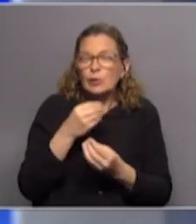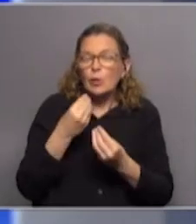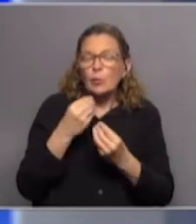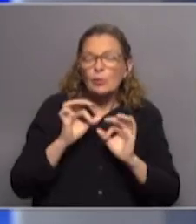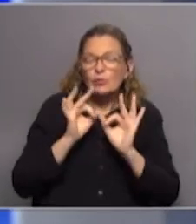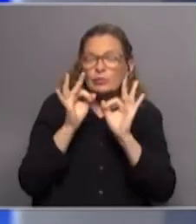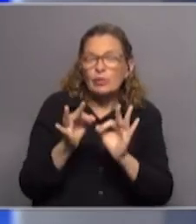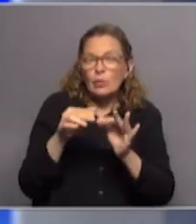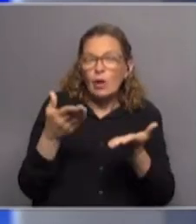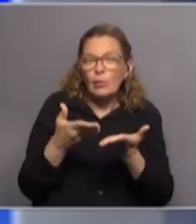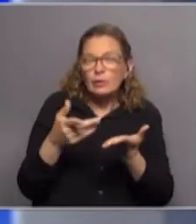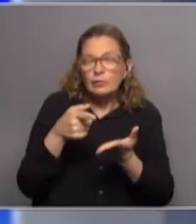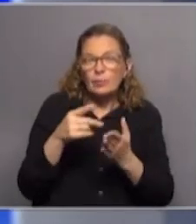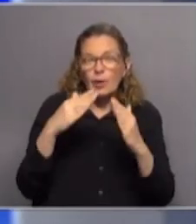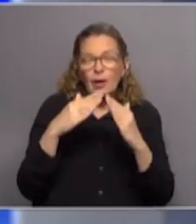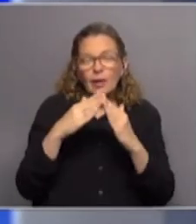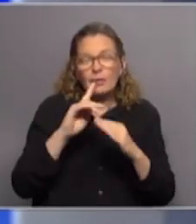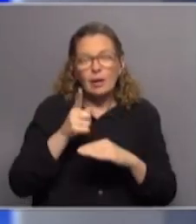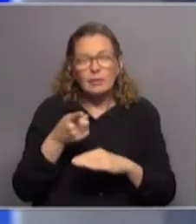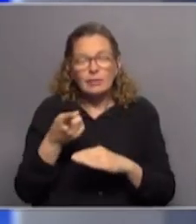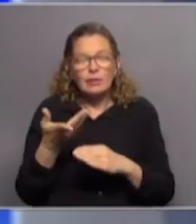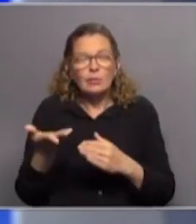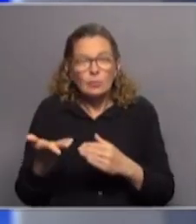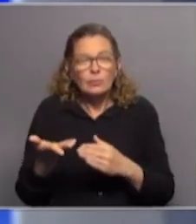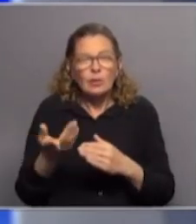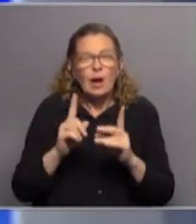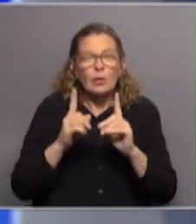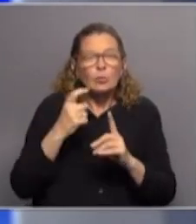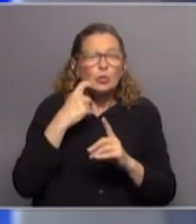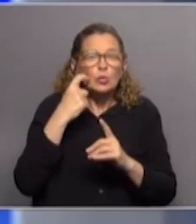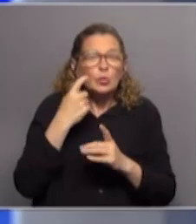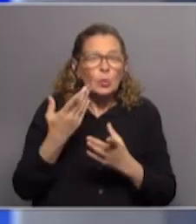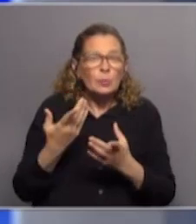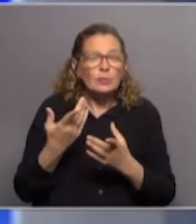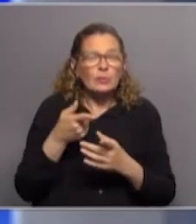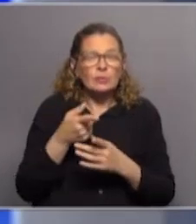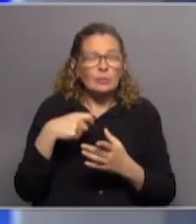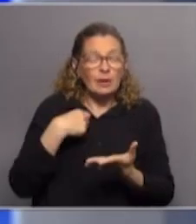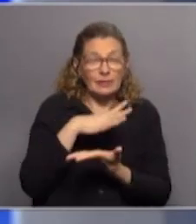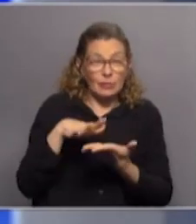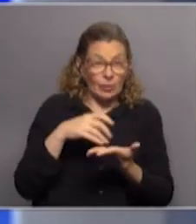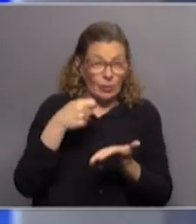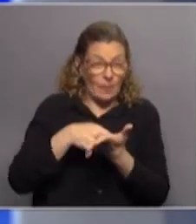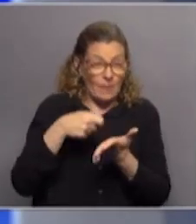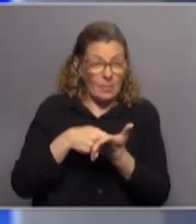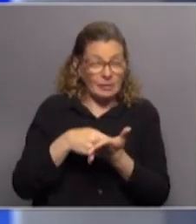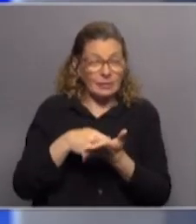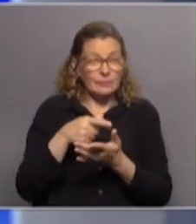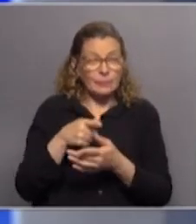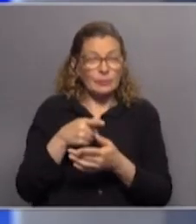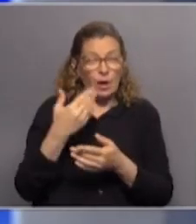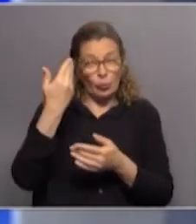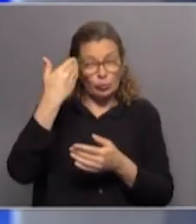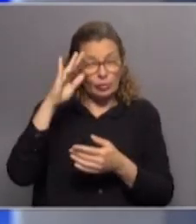llegó a este momento crítico para la Casa de Galicia, algunas cifras, algunos números con respecto a la situación financiera manejadas por